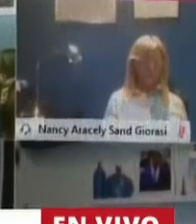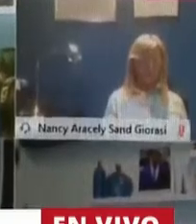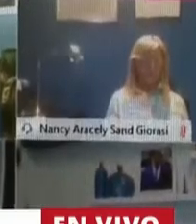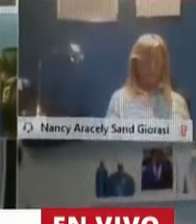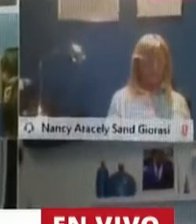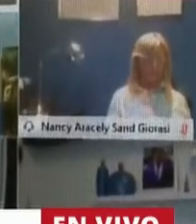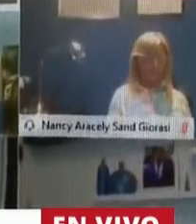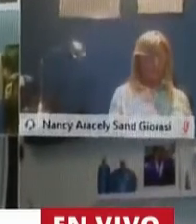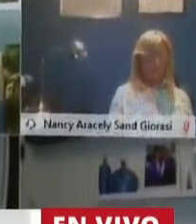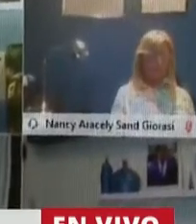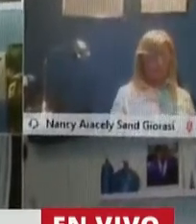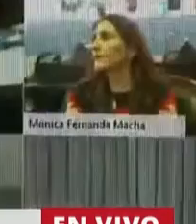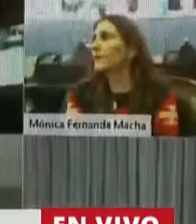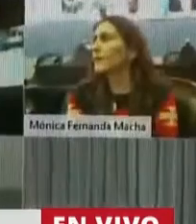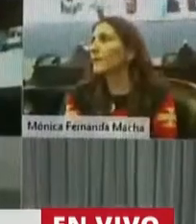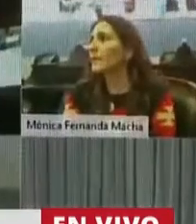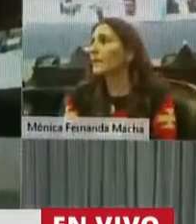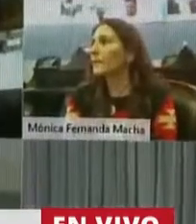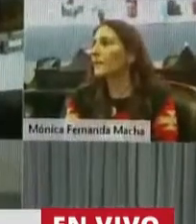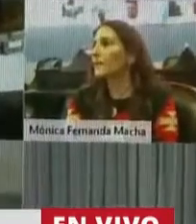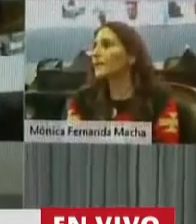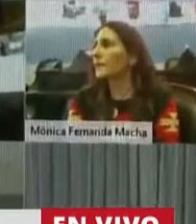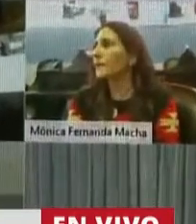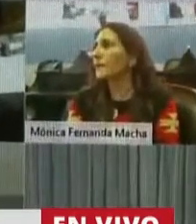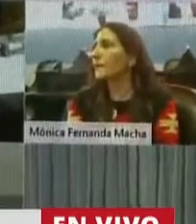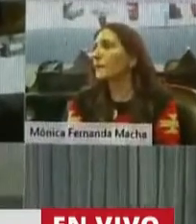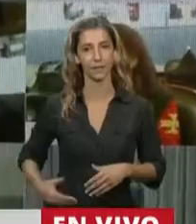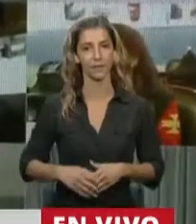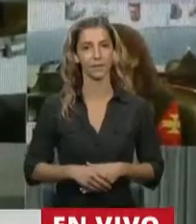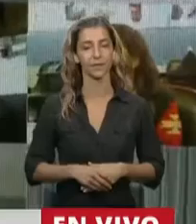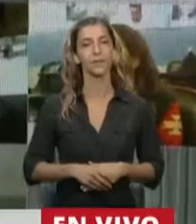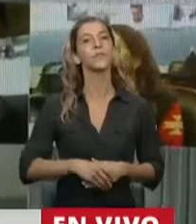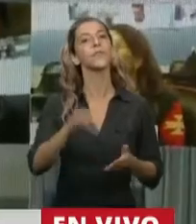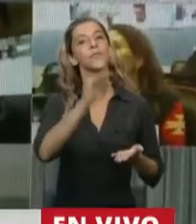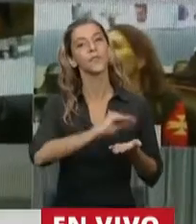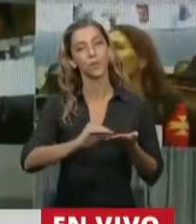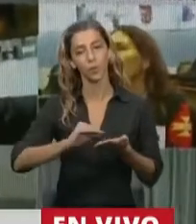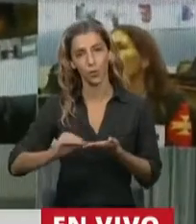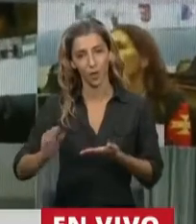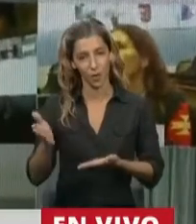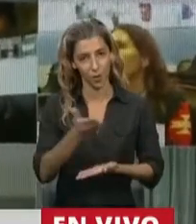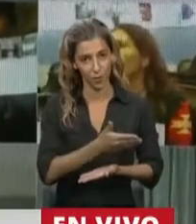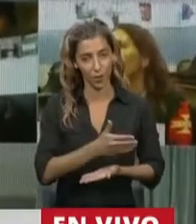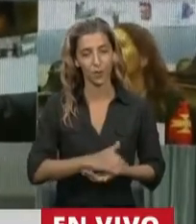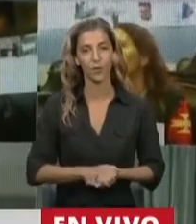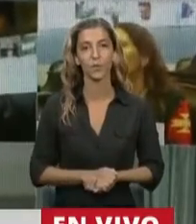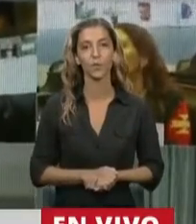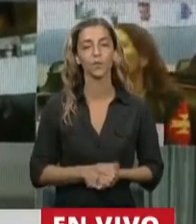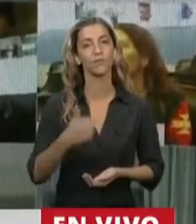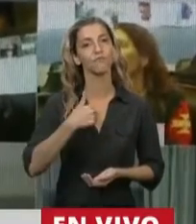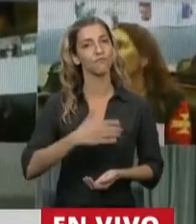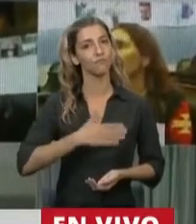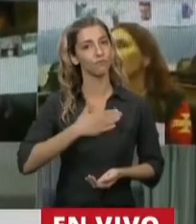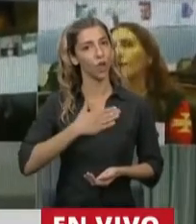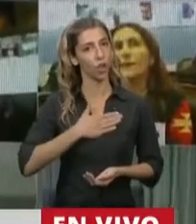Gracias señor presidente, señoras diputadas, señores diputados. Celebro que en este